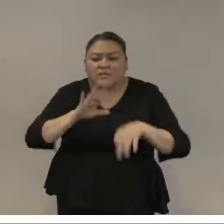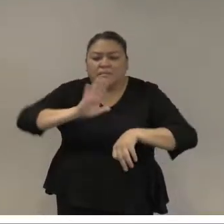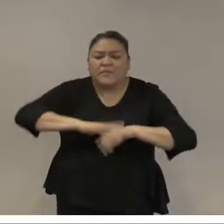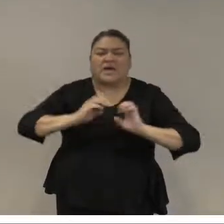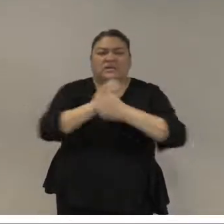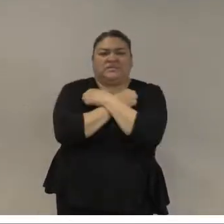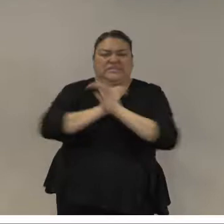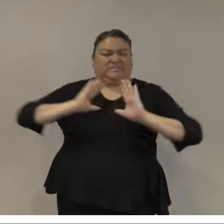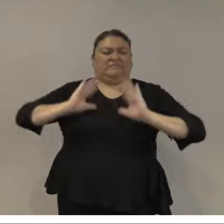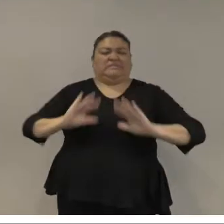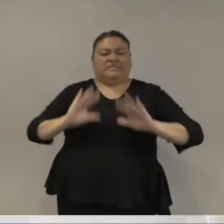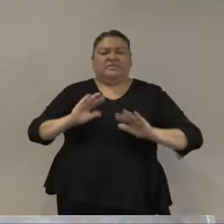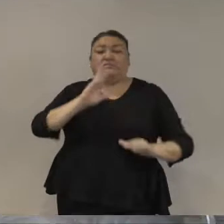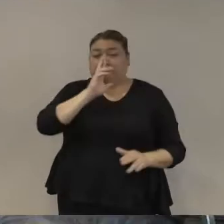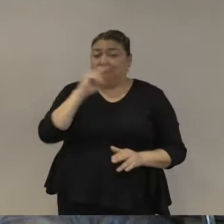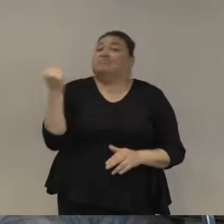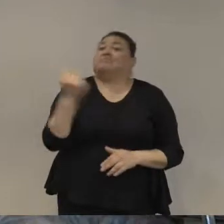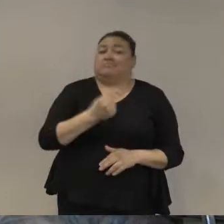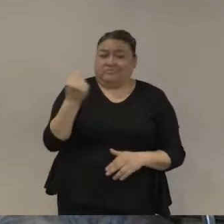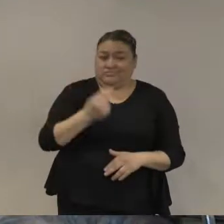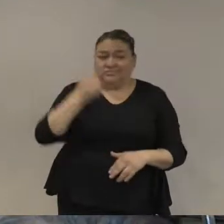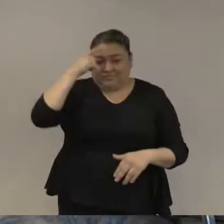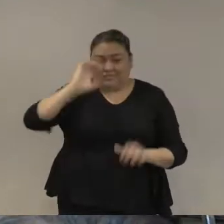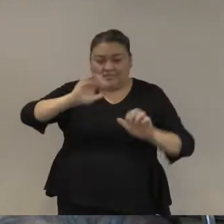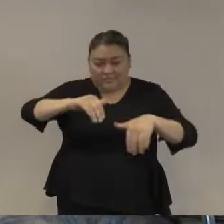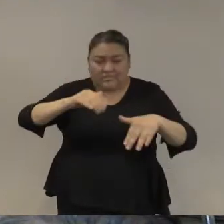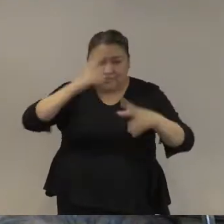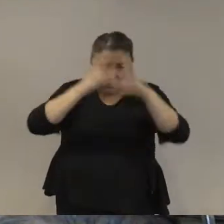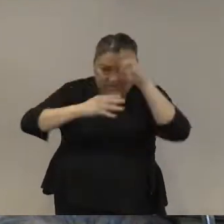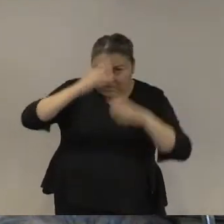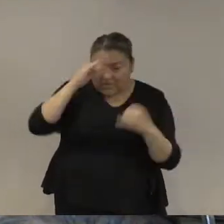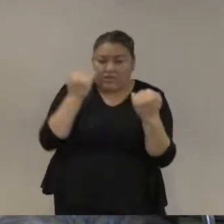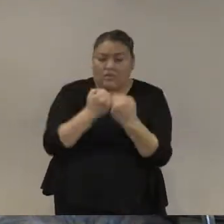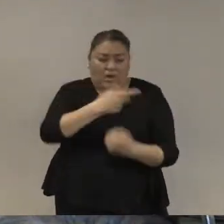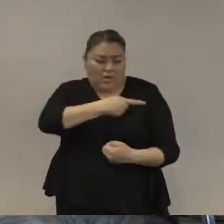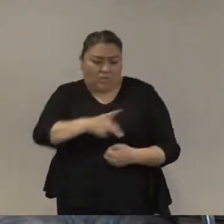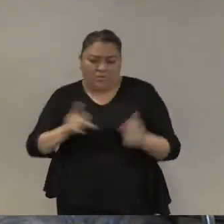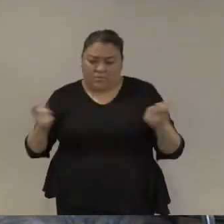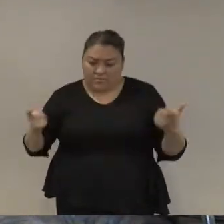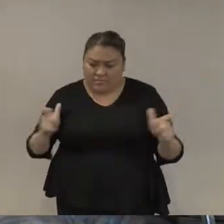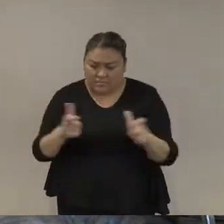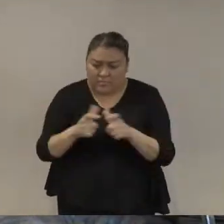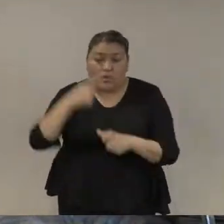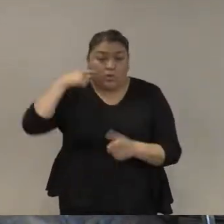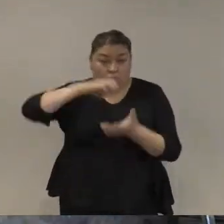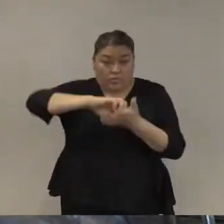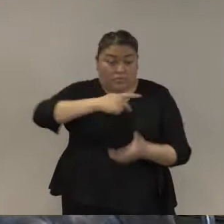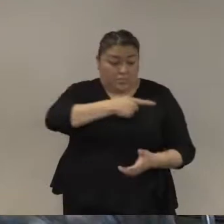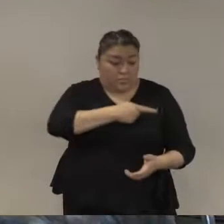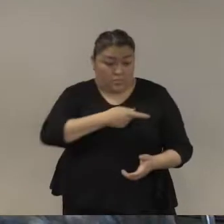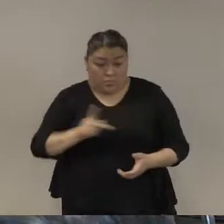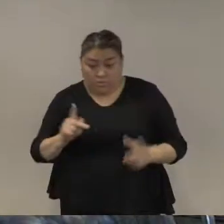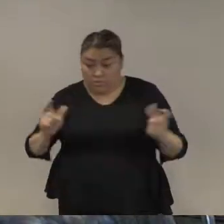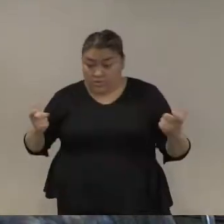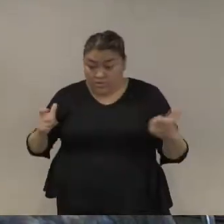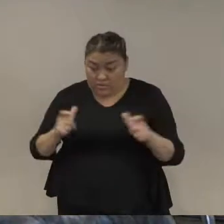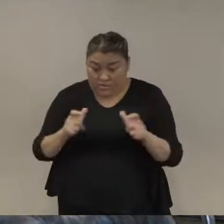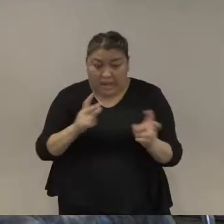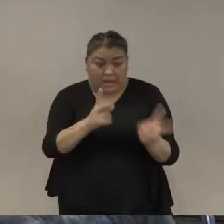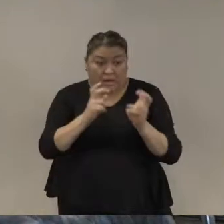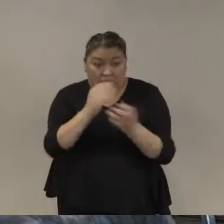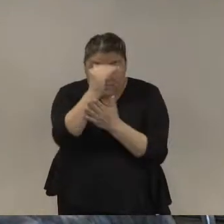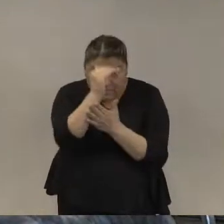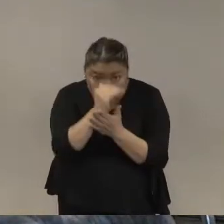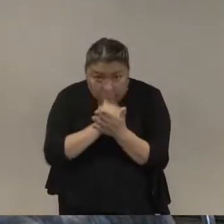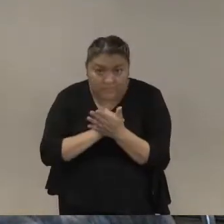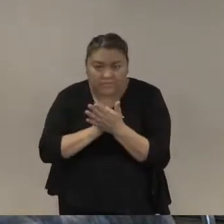parte del sector de seguridad reducir la pobreza no necesariamente reduce el crimen totalmente pero